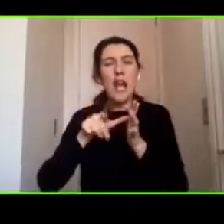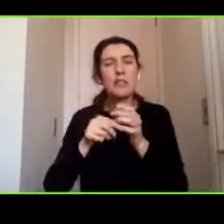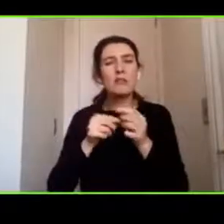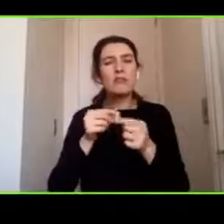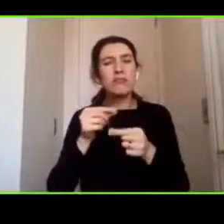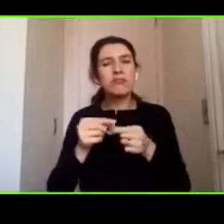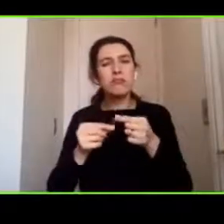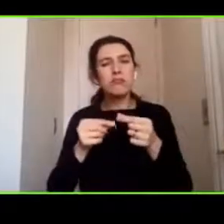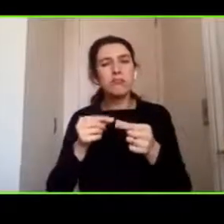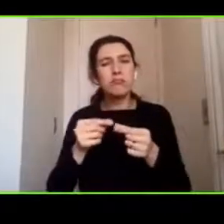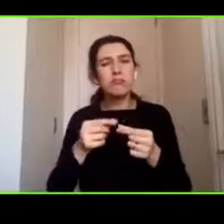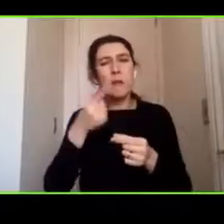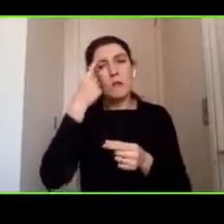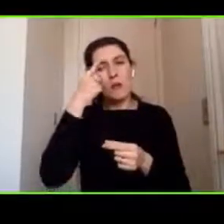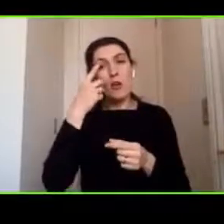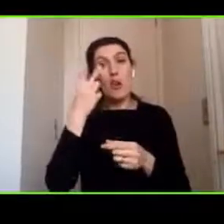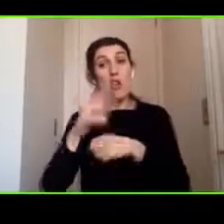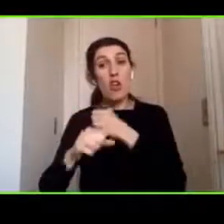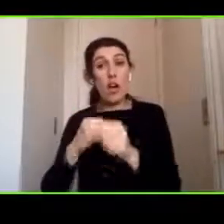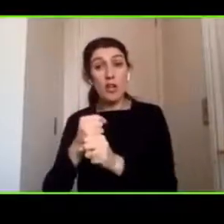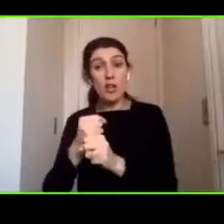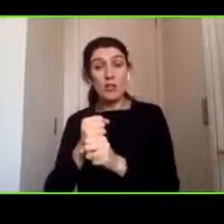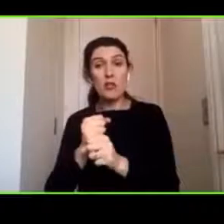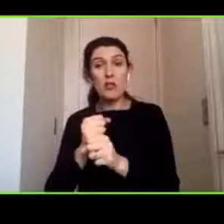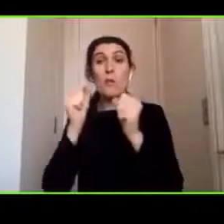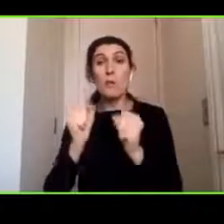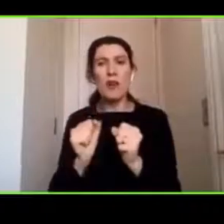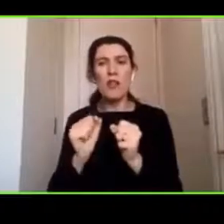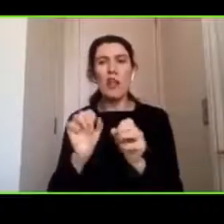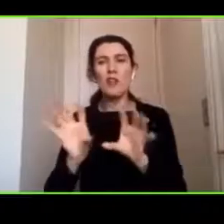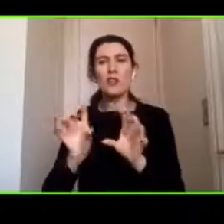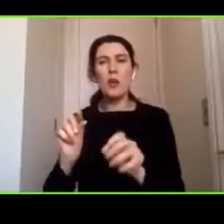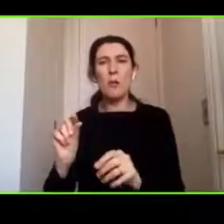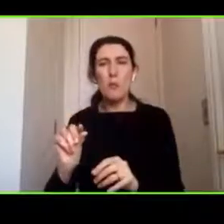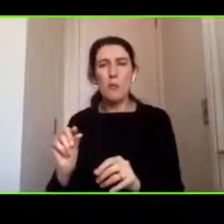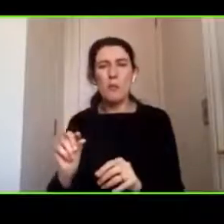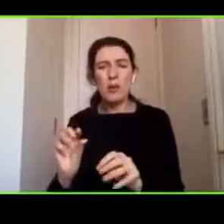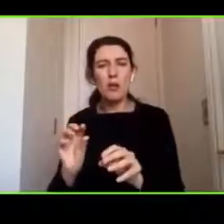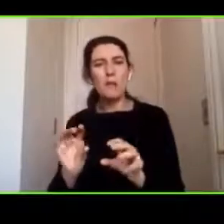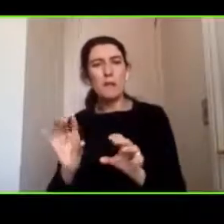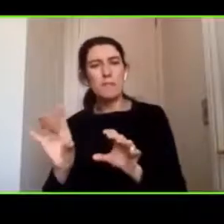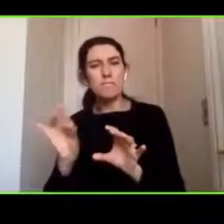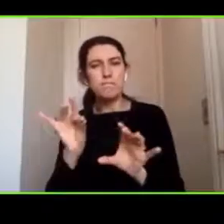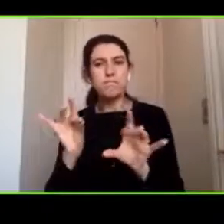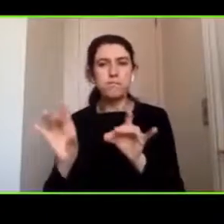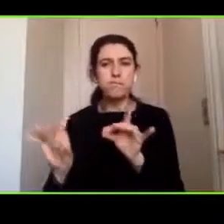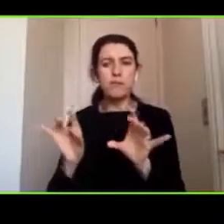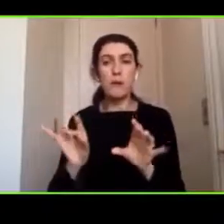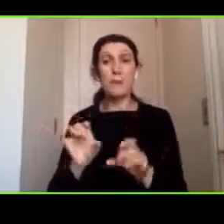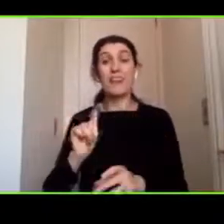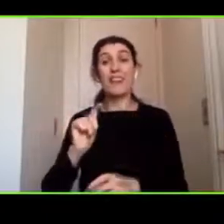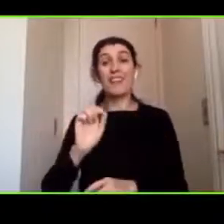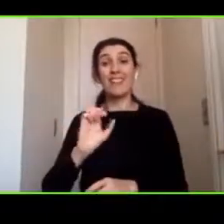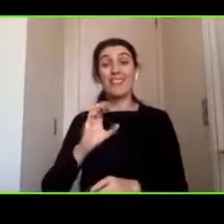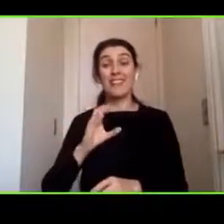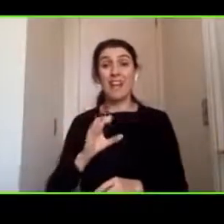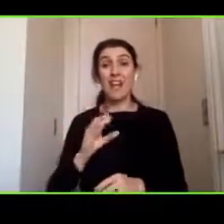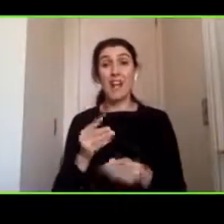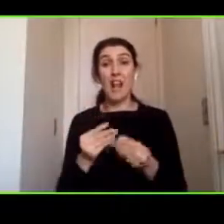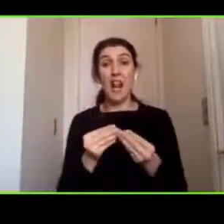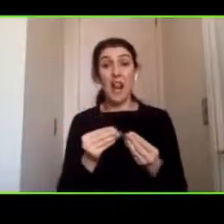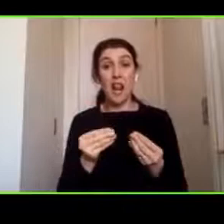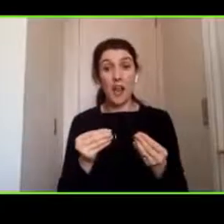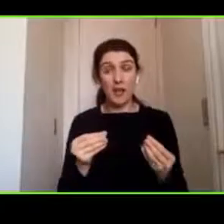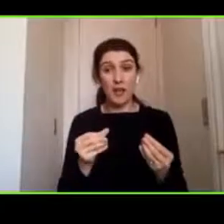los dos años pero afortunadamente si es un TEC leve podemos ir regulando que